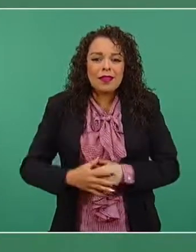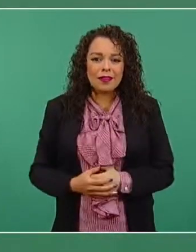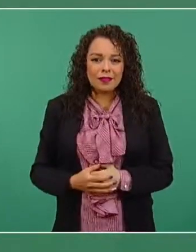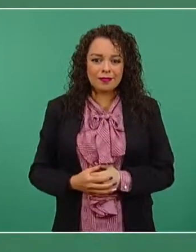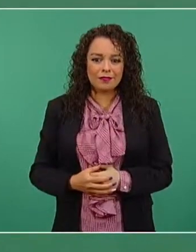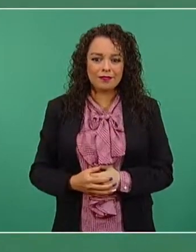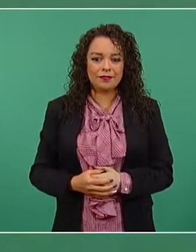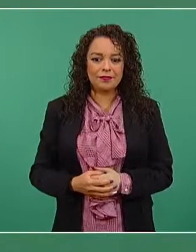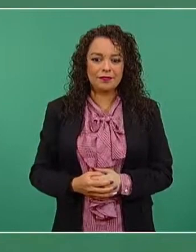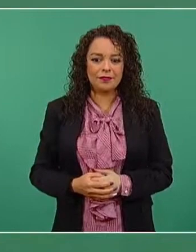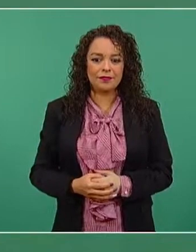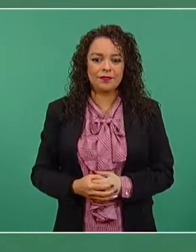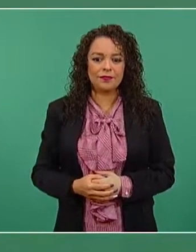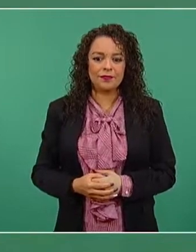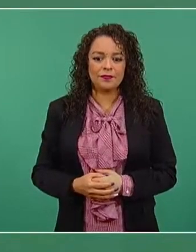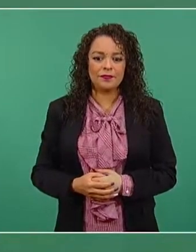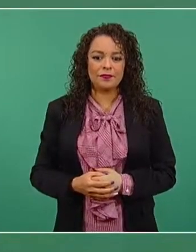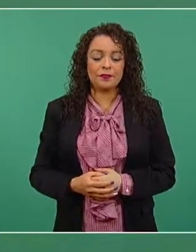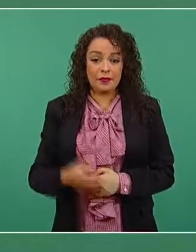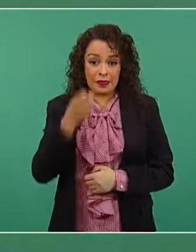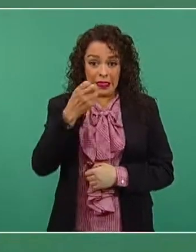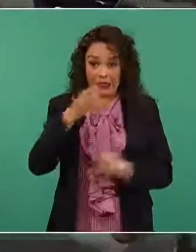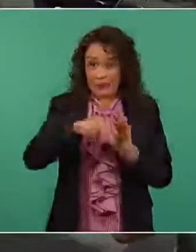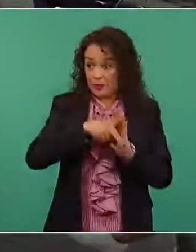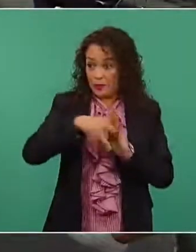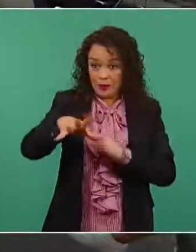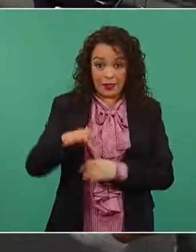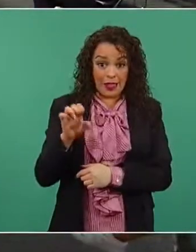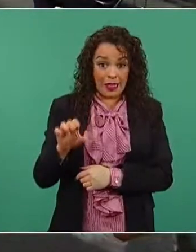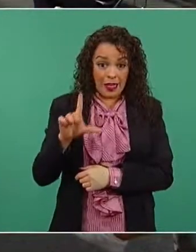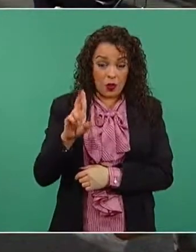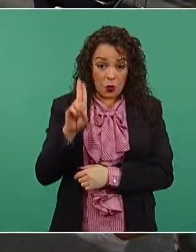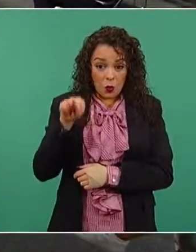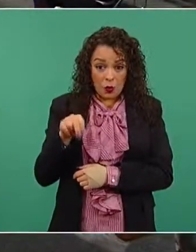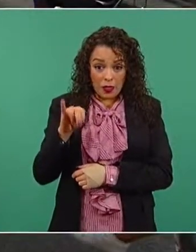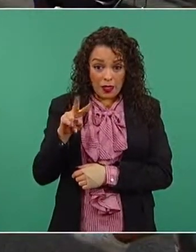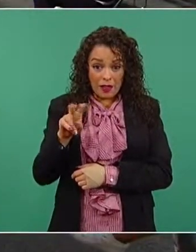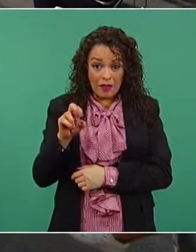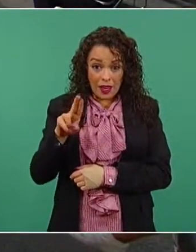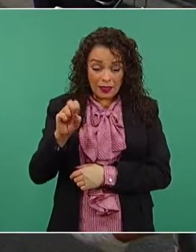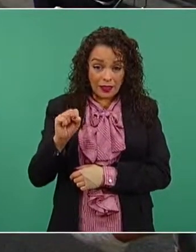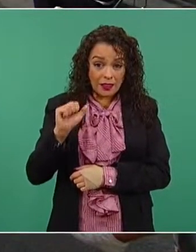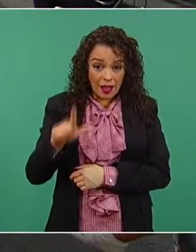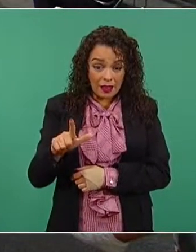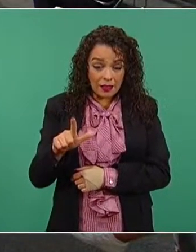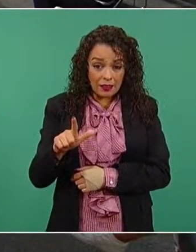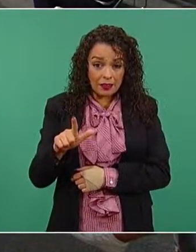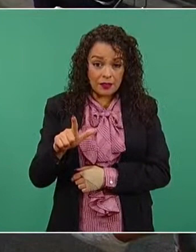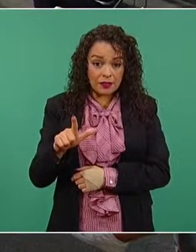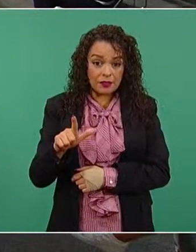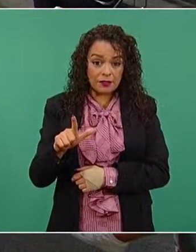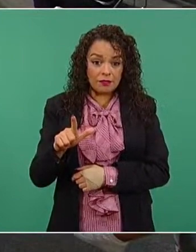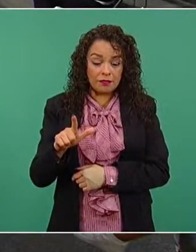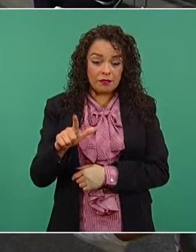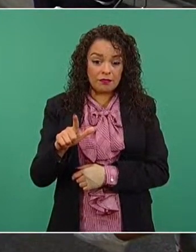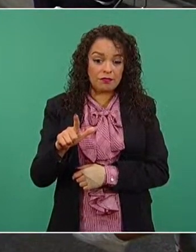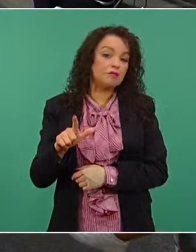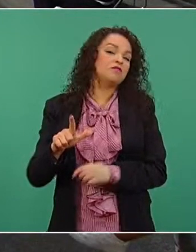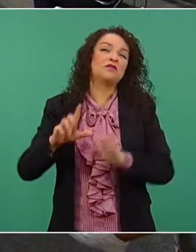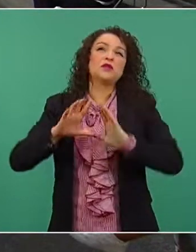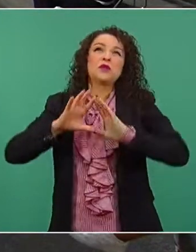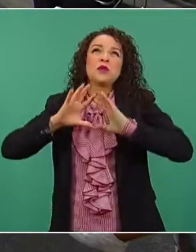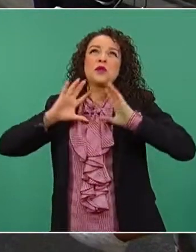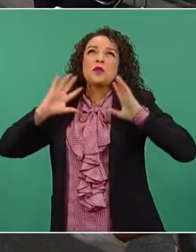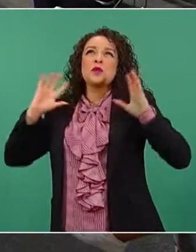porque este periódico El Universal en conjunto debe haber